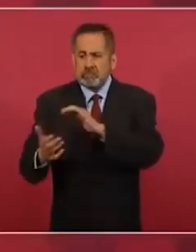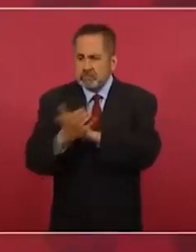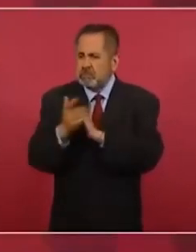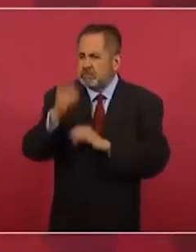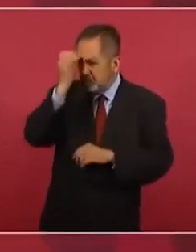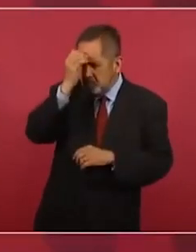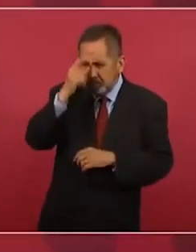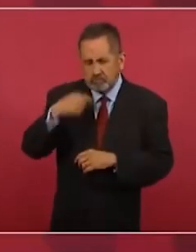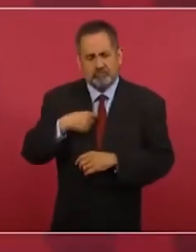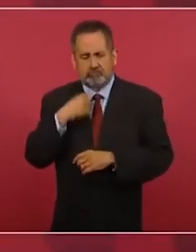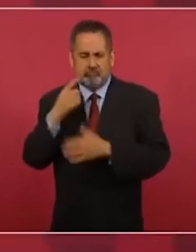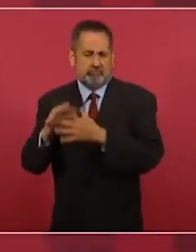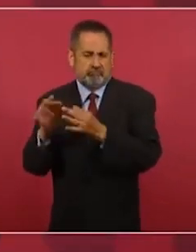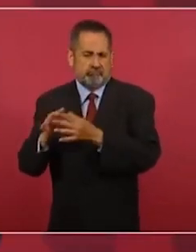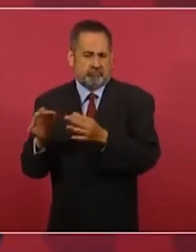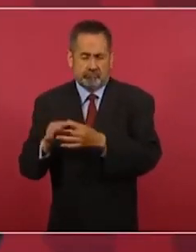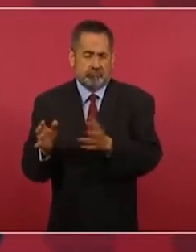opinión